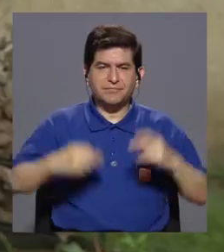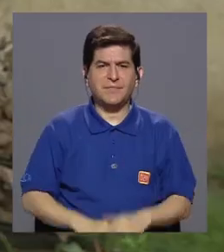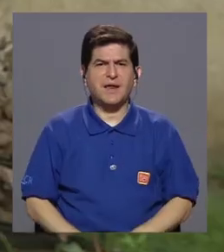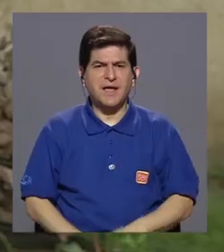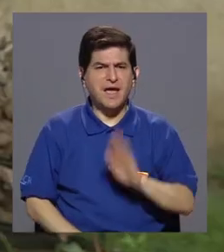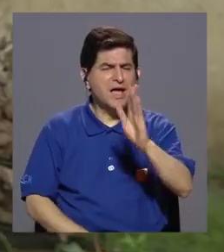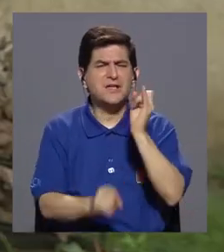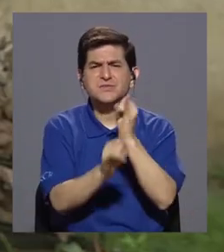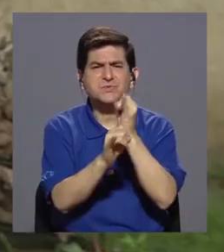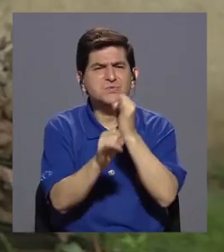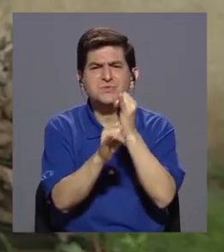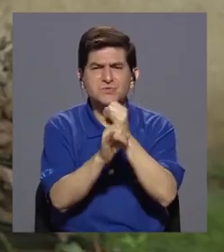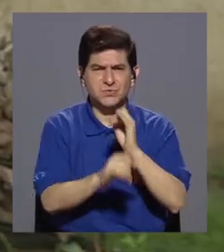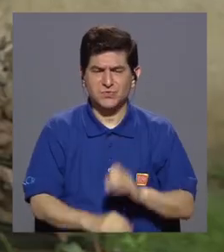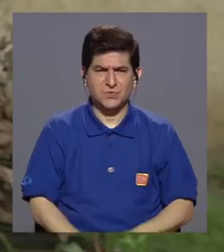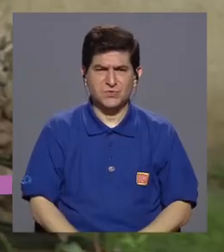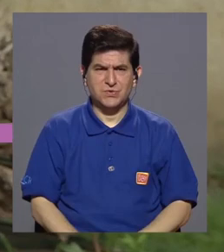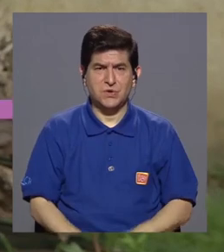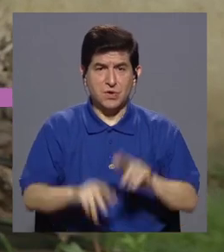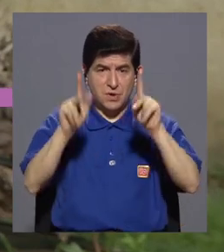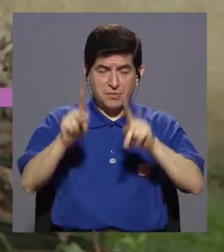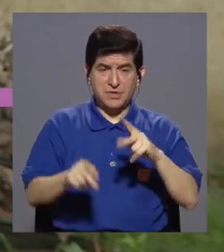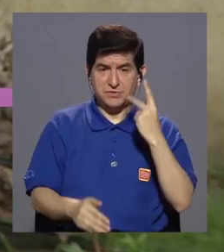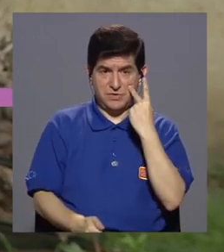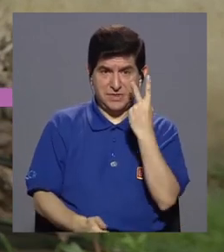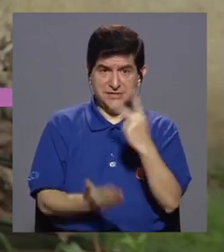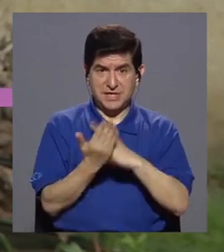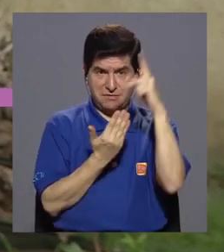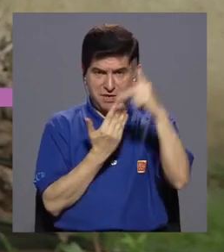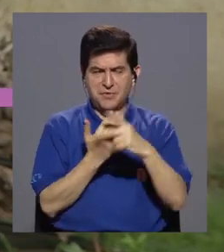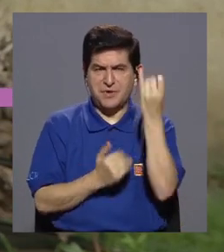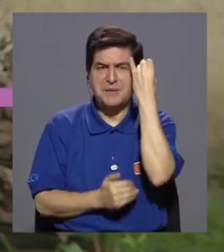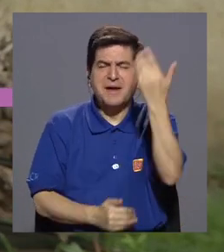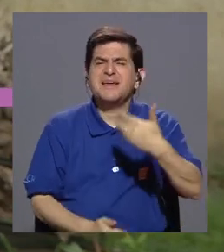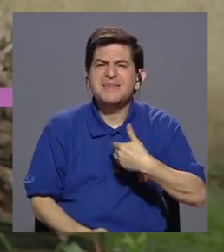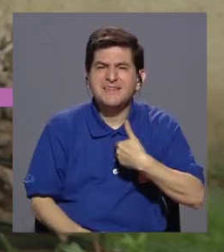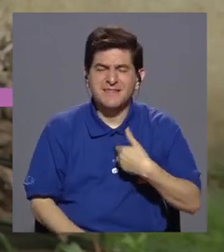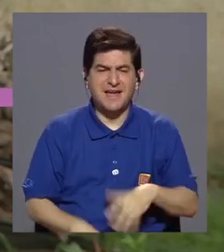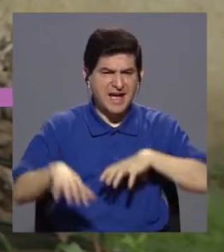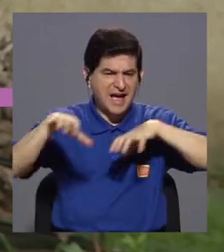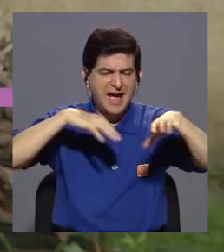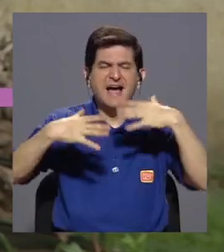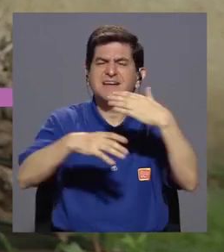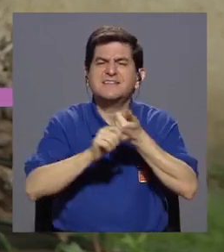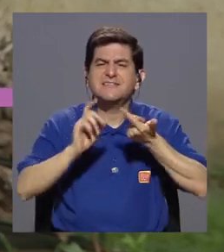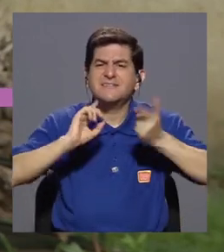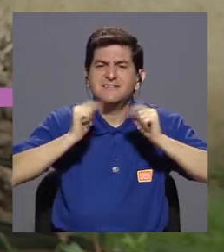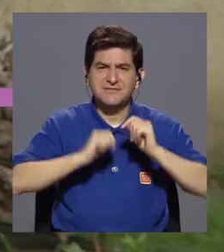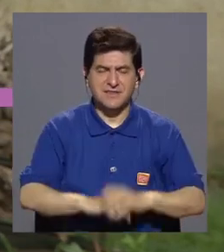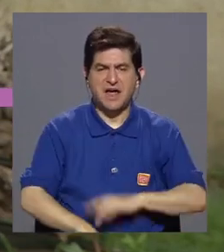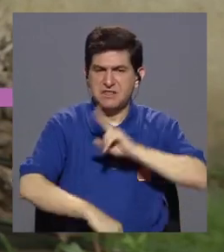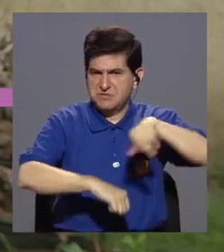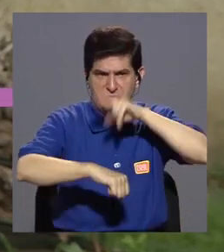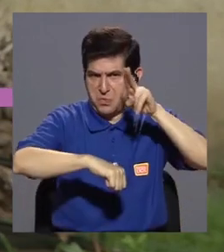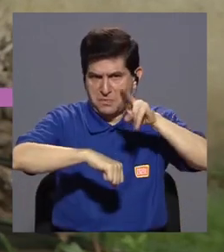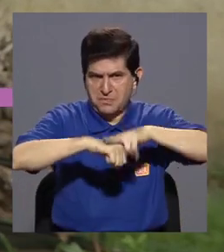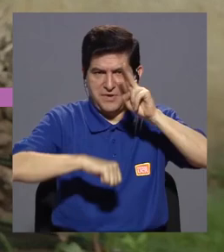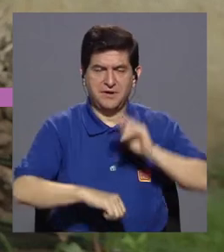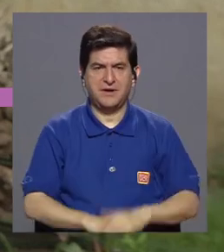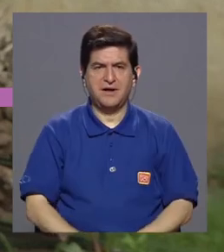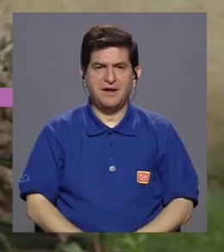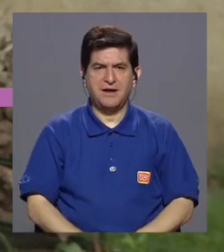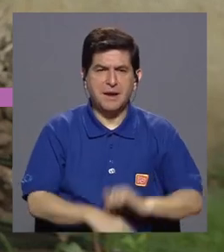Ustedes, ¿cómo se llama para que nuestros televidentes puedan informarse una idea? ¿Qué actividades realizan usualmente?